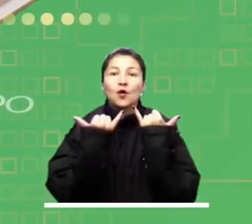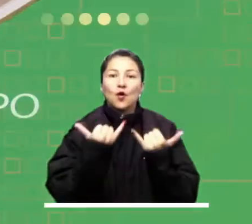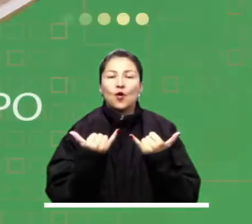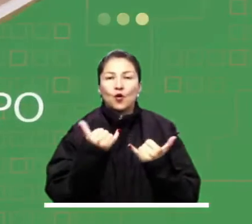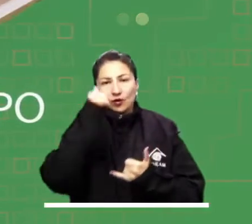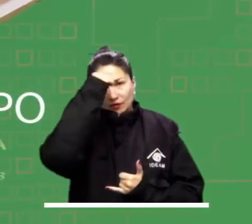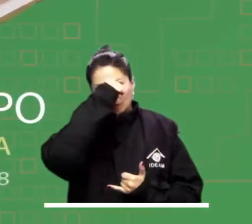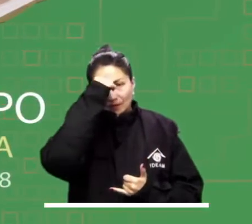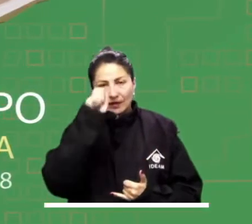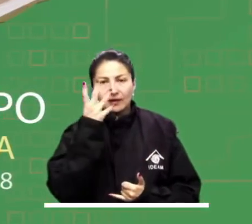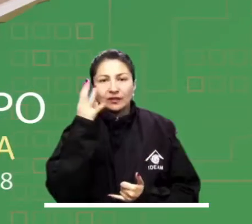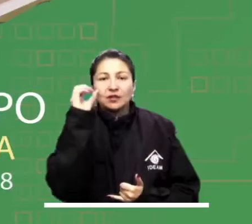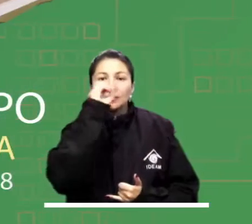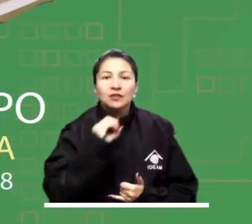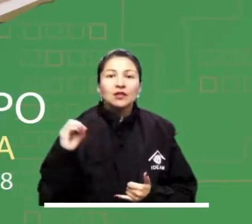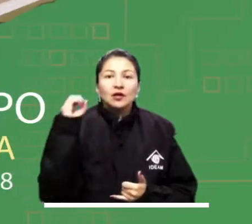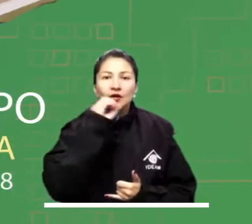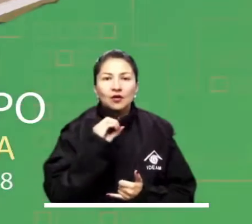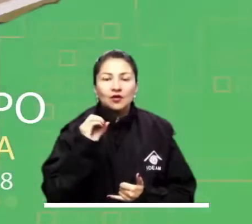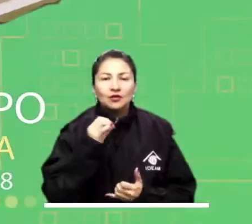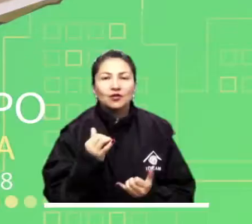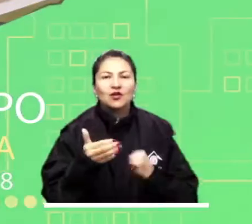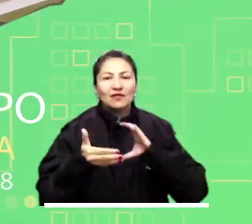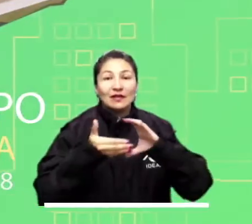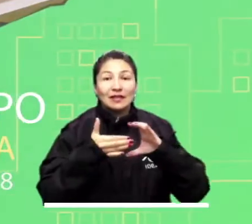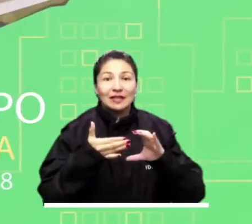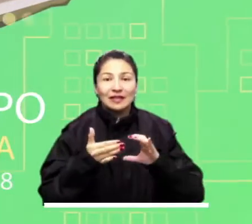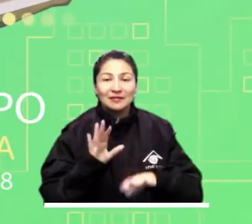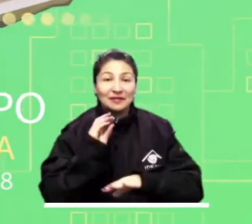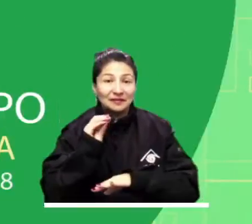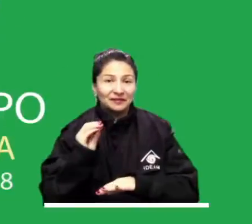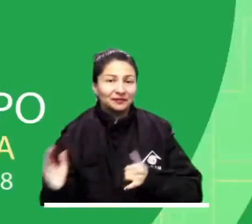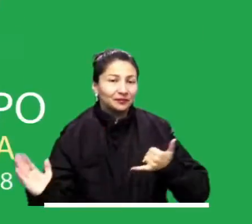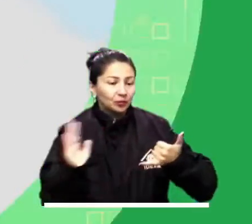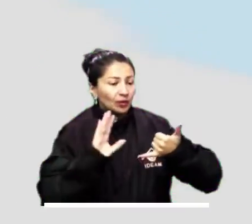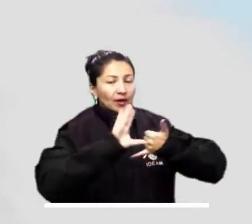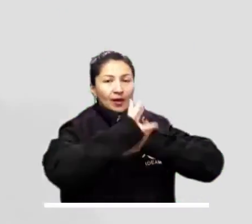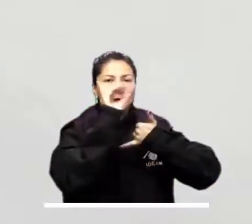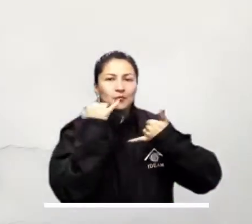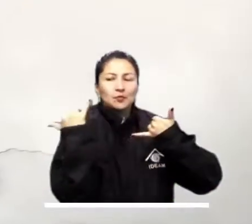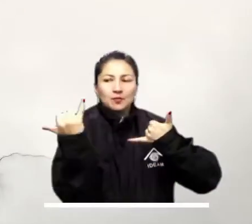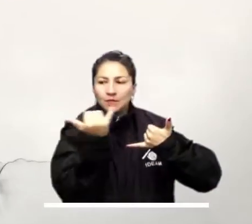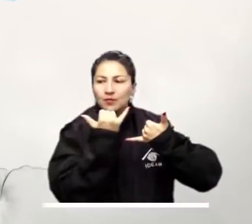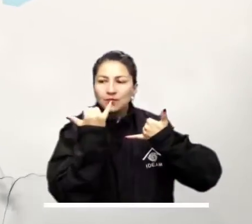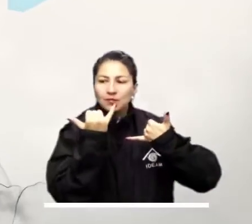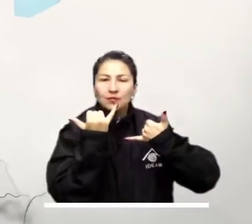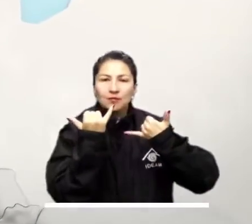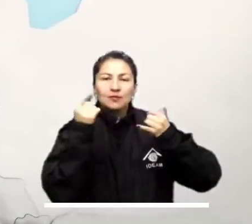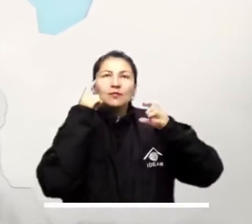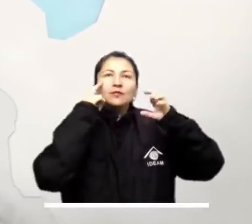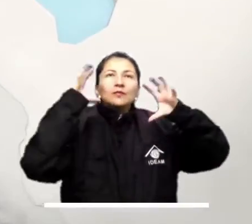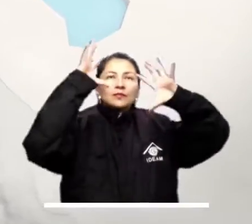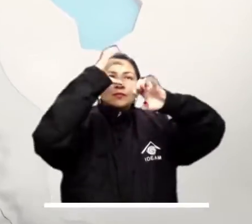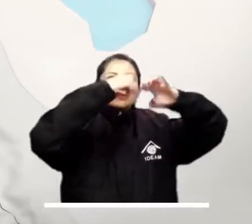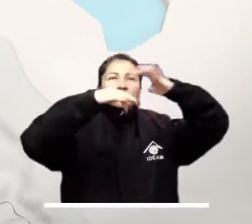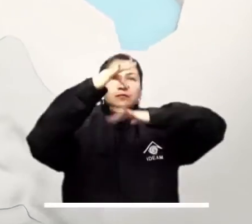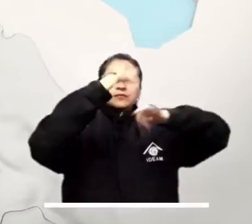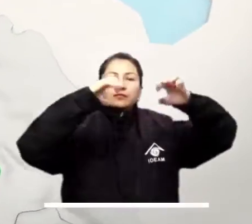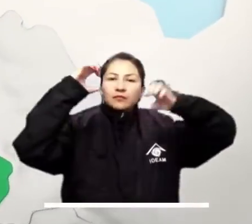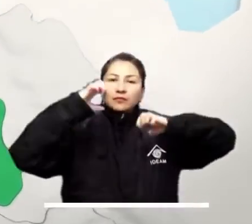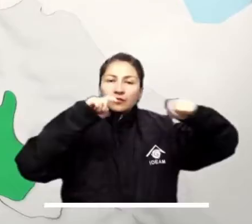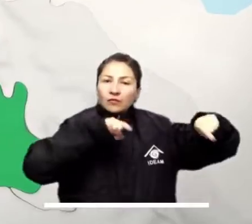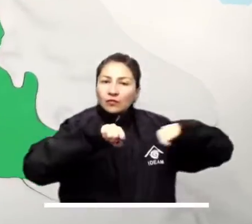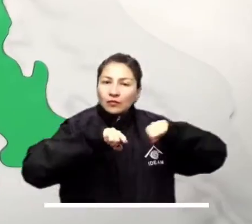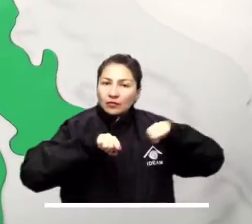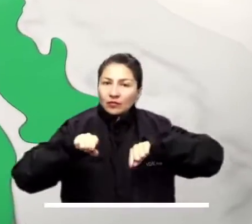de la mañana de hoy, domingo 14 de octubre de 2018. Hacia el Caribe colombiano se puede